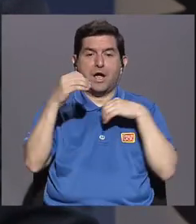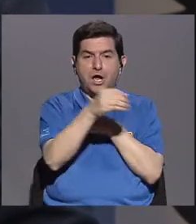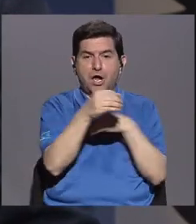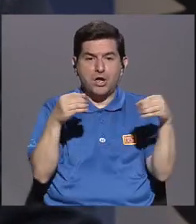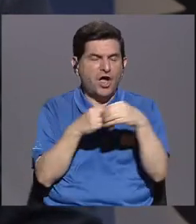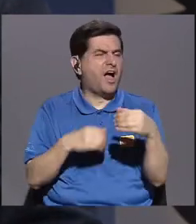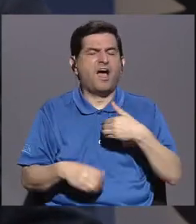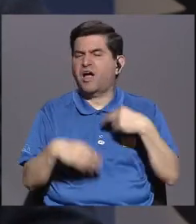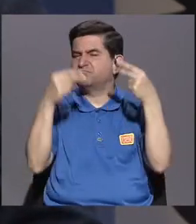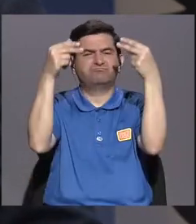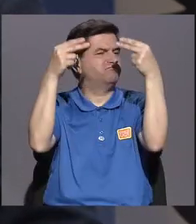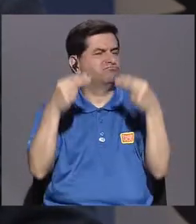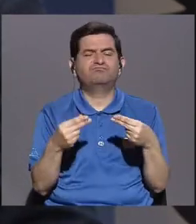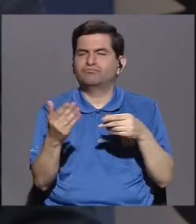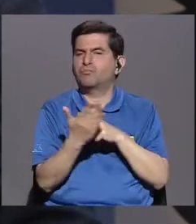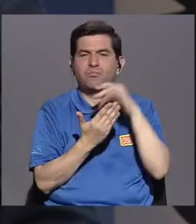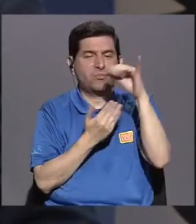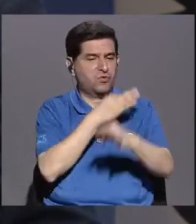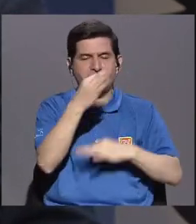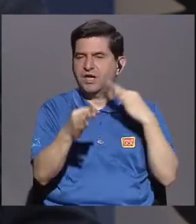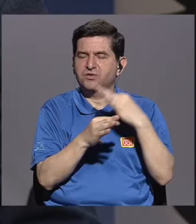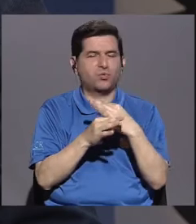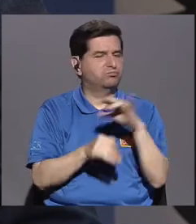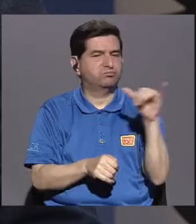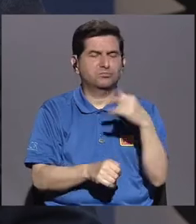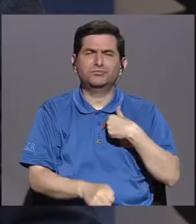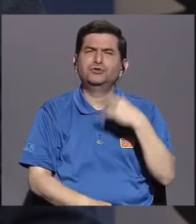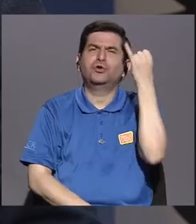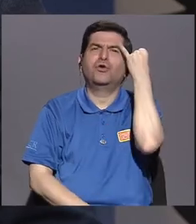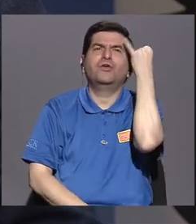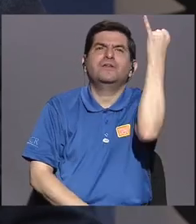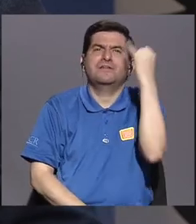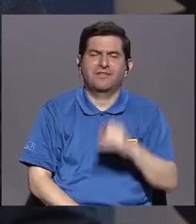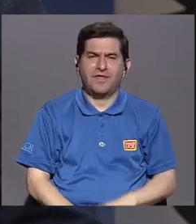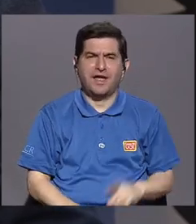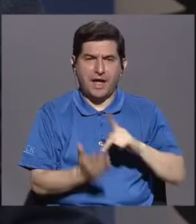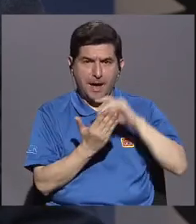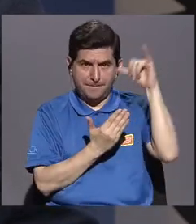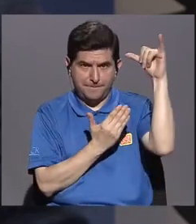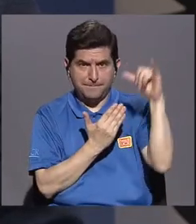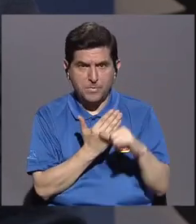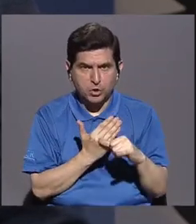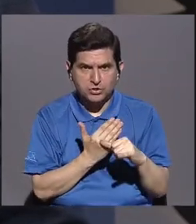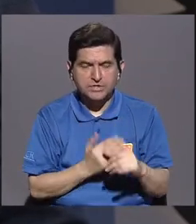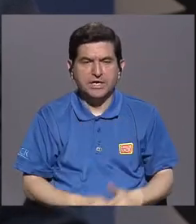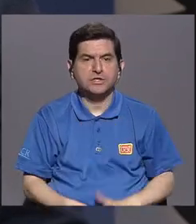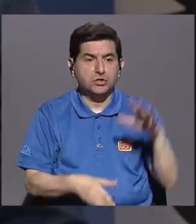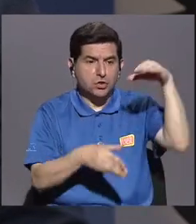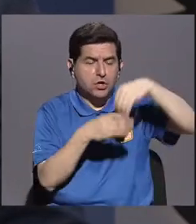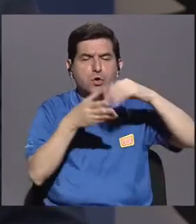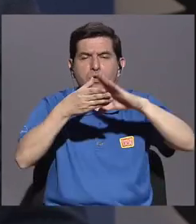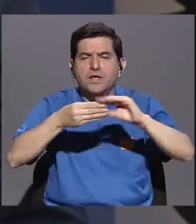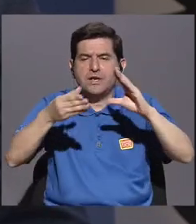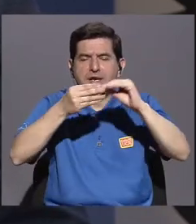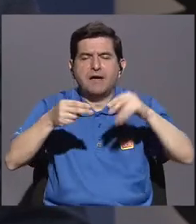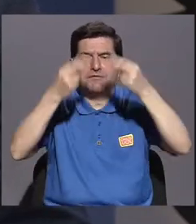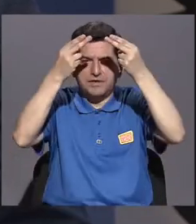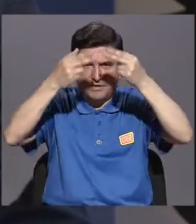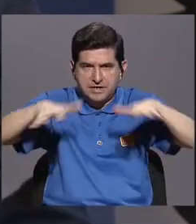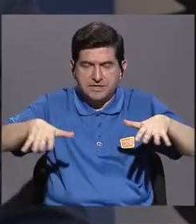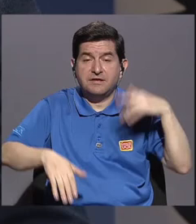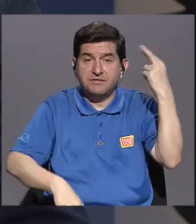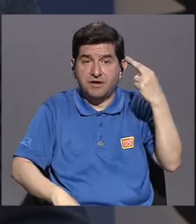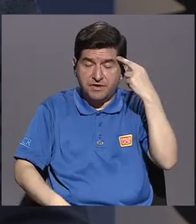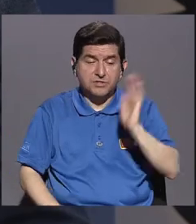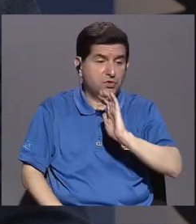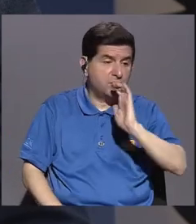tenemos presupuesto para un proyecto de este tipo. Yo lo concebí como un proyecto que iba a incluir narrativa digital en vista de